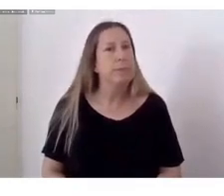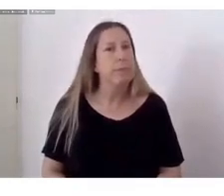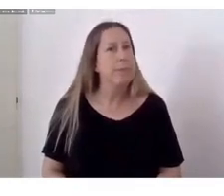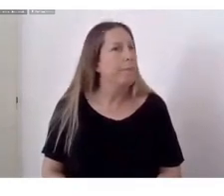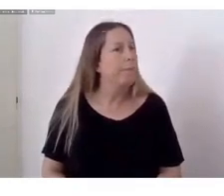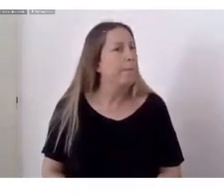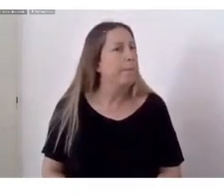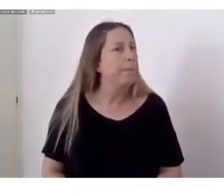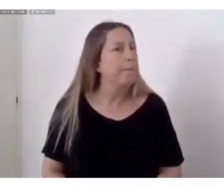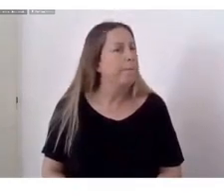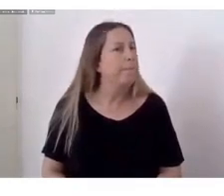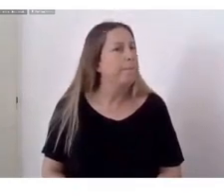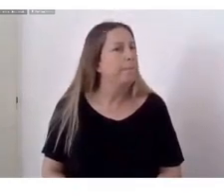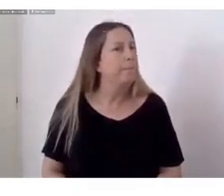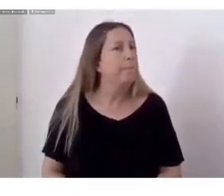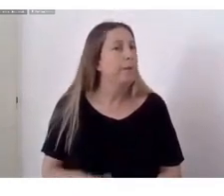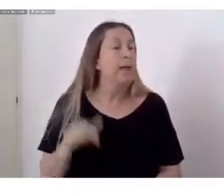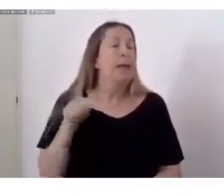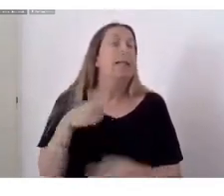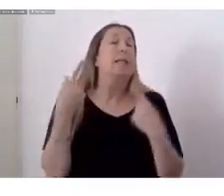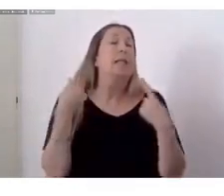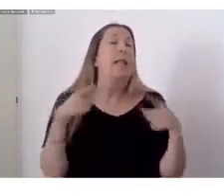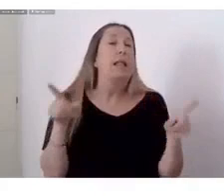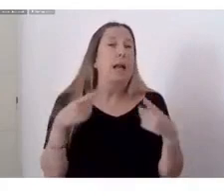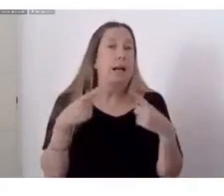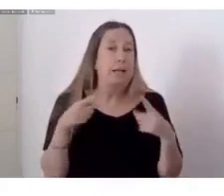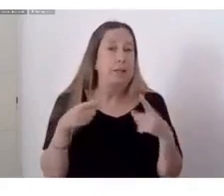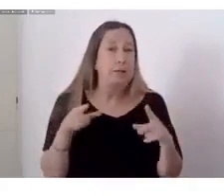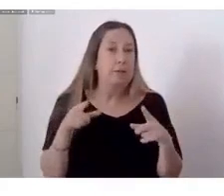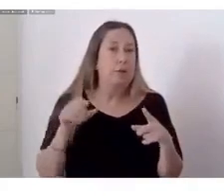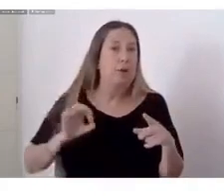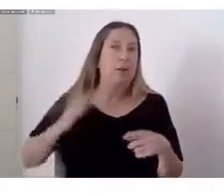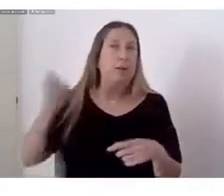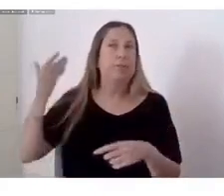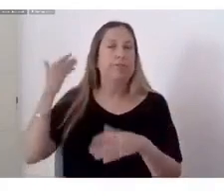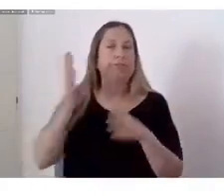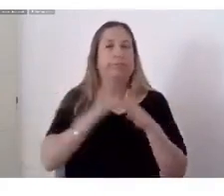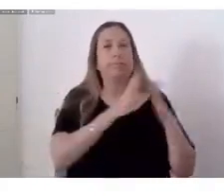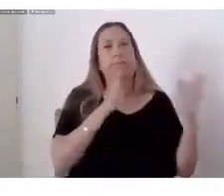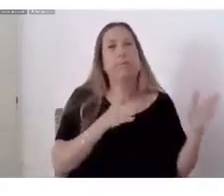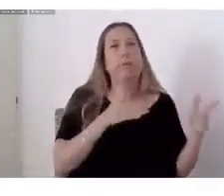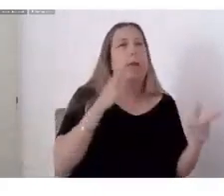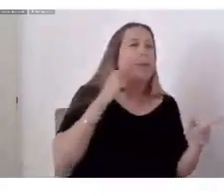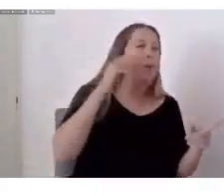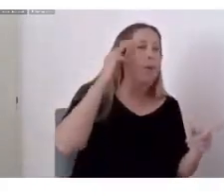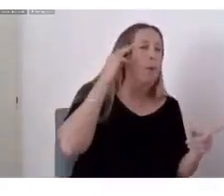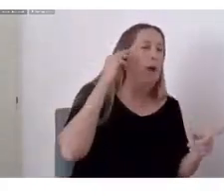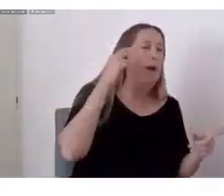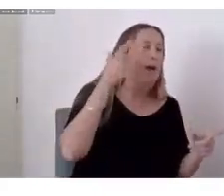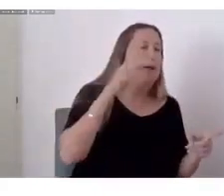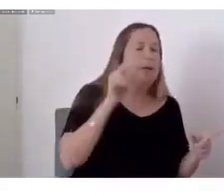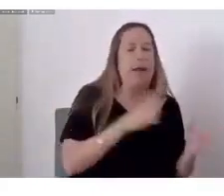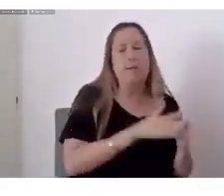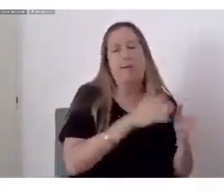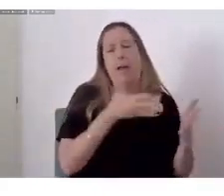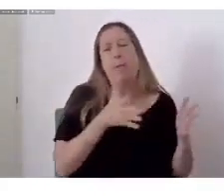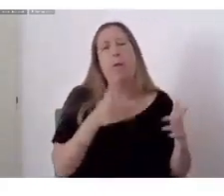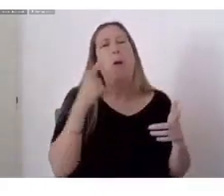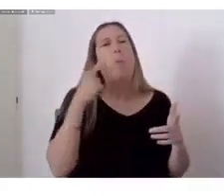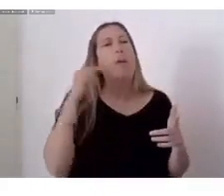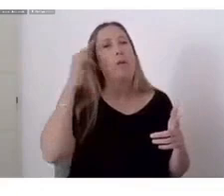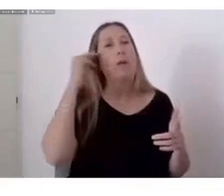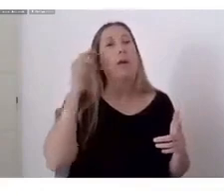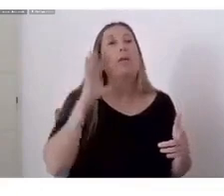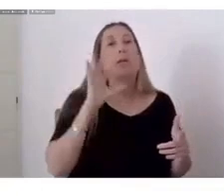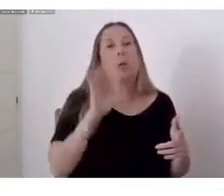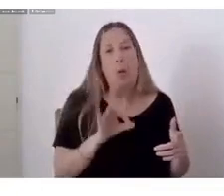Entonces así que las canciones De la época dorada del tango Desde el 30 al 50 Vuelven a funcionar Porque volvemos a entrar A